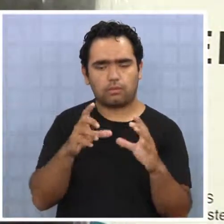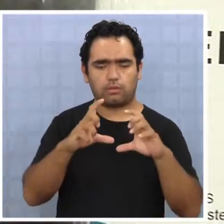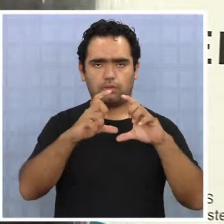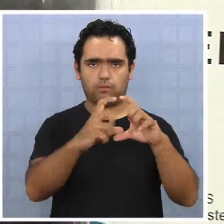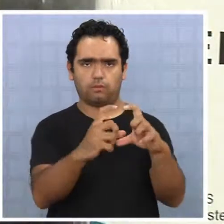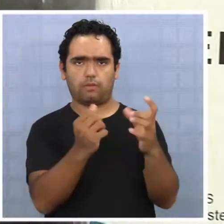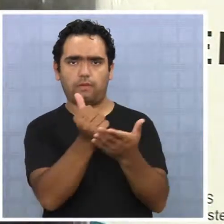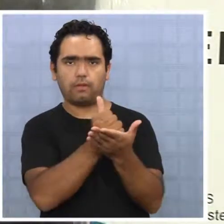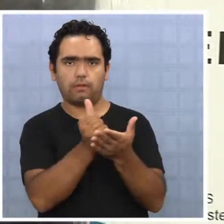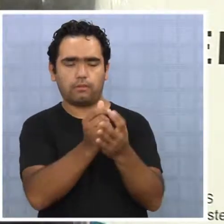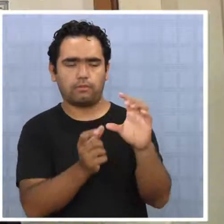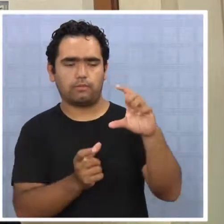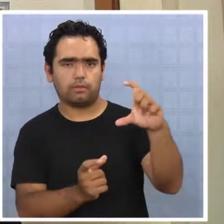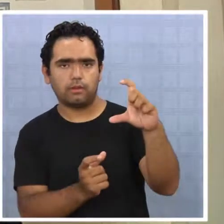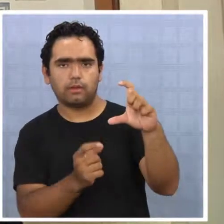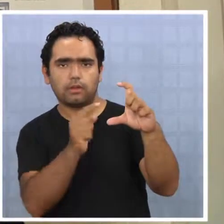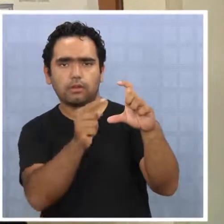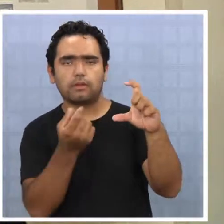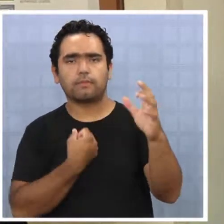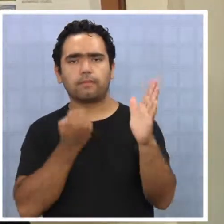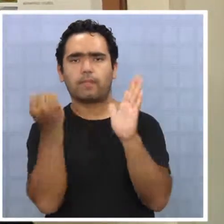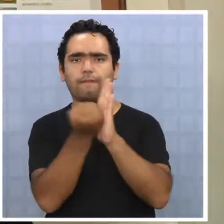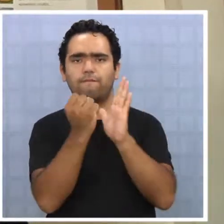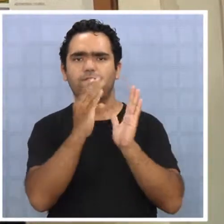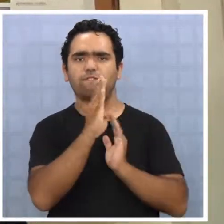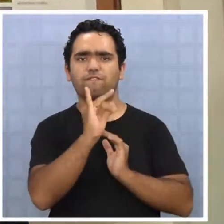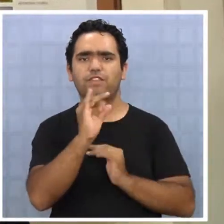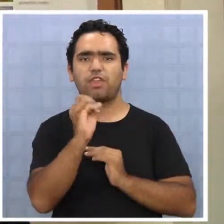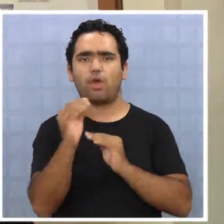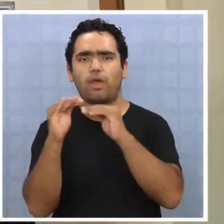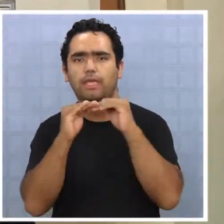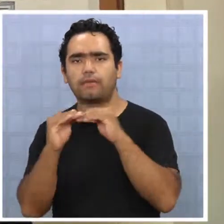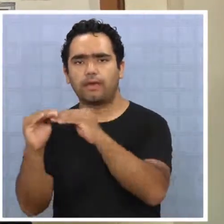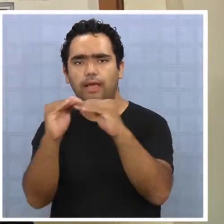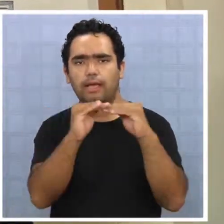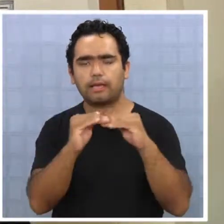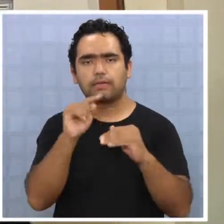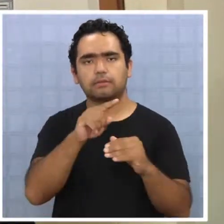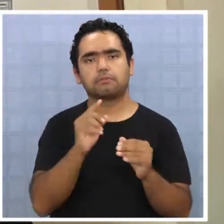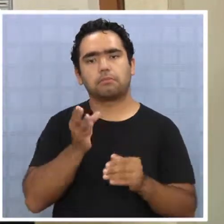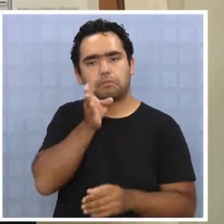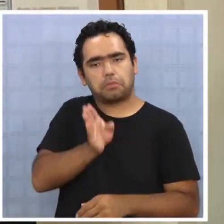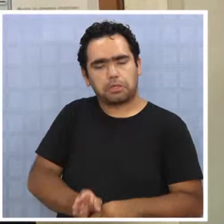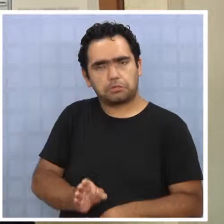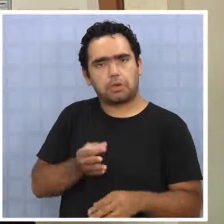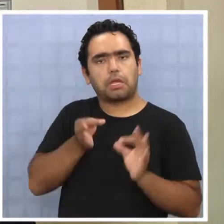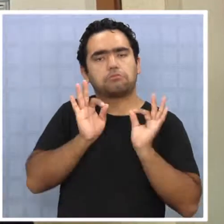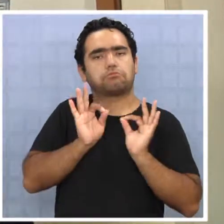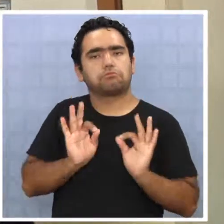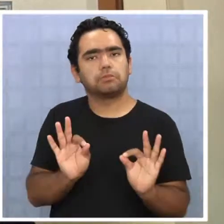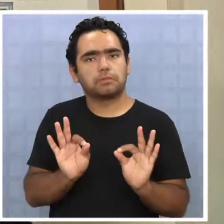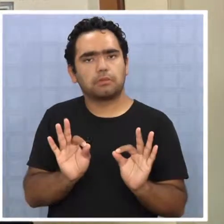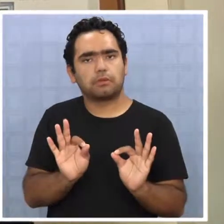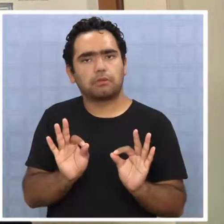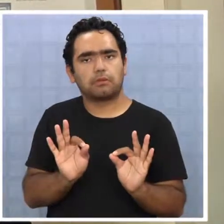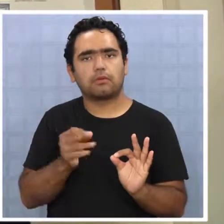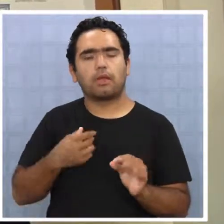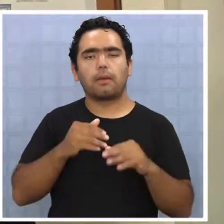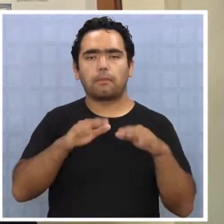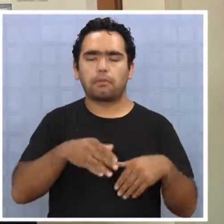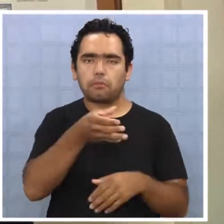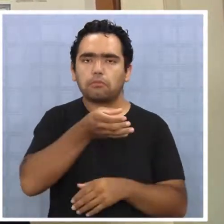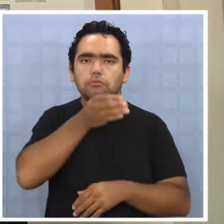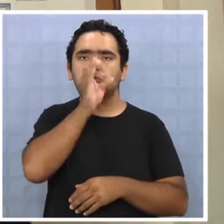señale en su rótulo que es un producto bioequivalente, la persona va a tener la seguridad que va a tener el mismo efecto